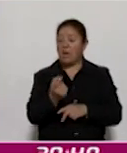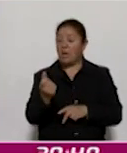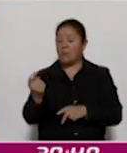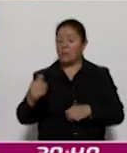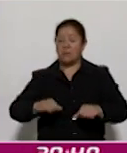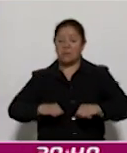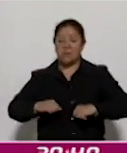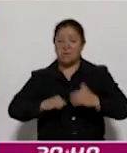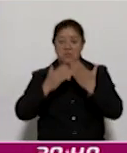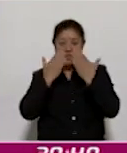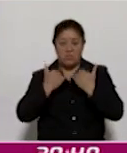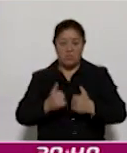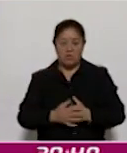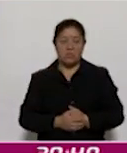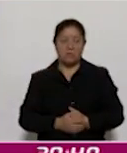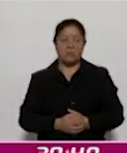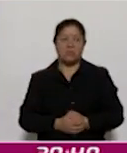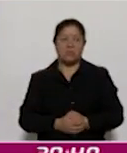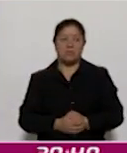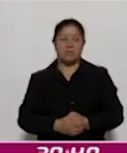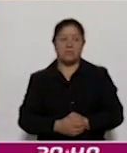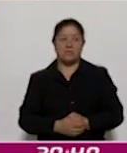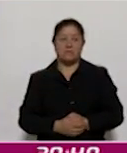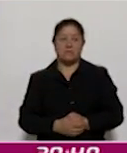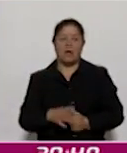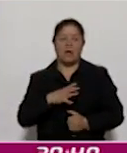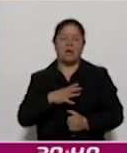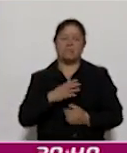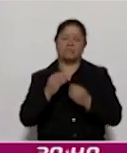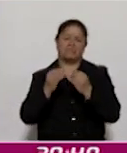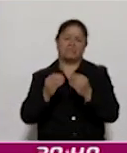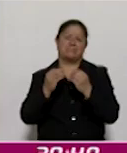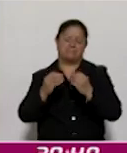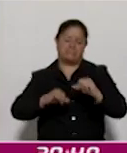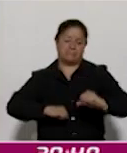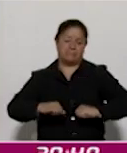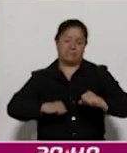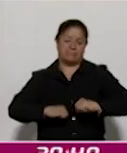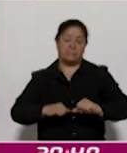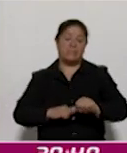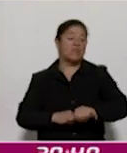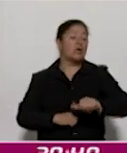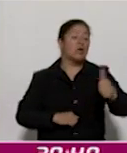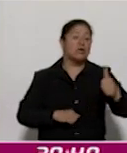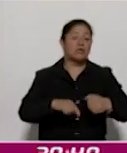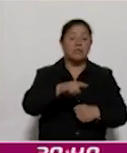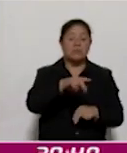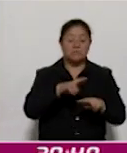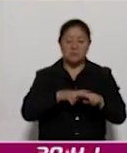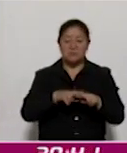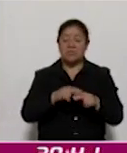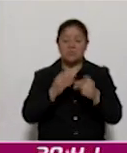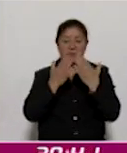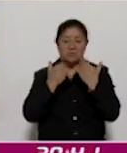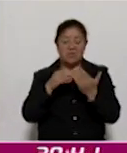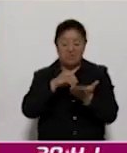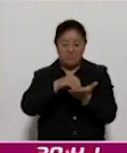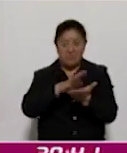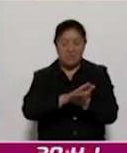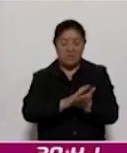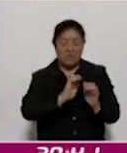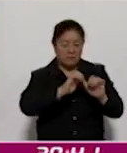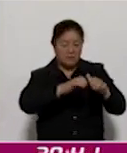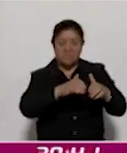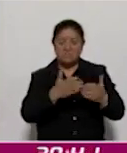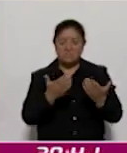actividades que se van a realizar, hay gran cantidad de actividades en las cuales no se requiere el registro. Por supuesto,